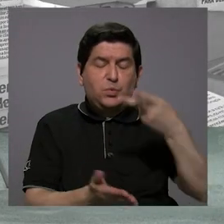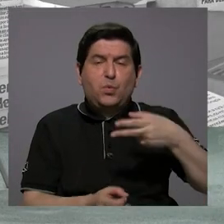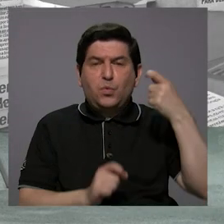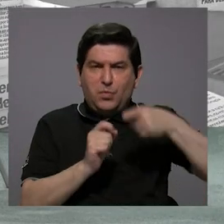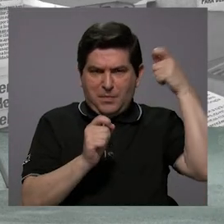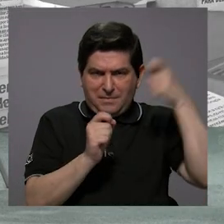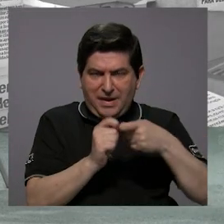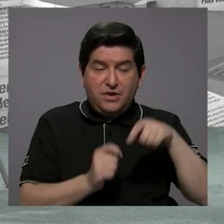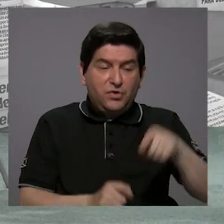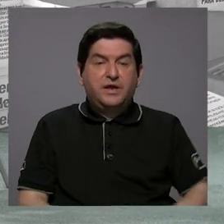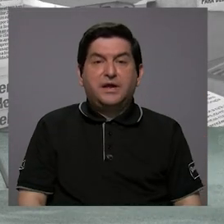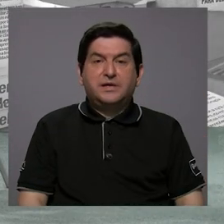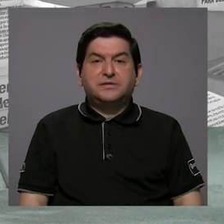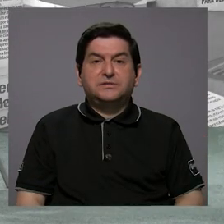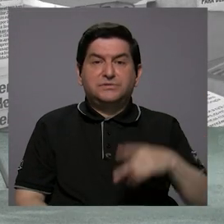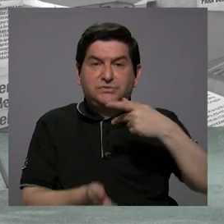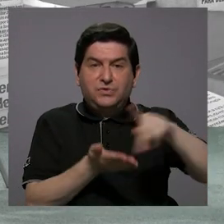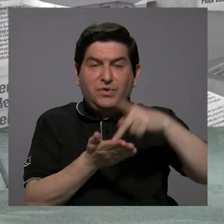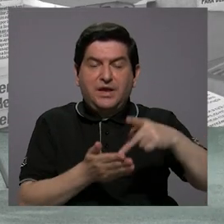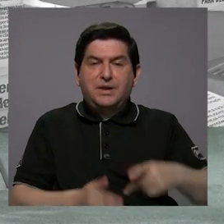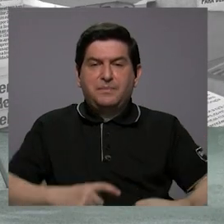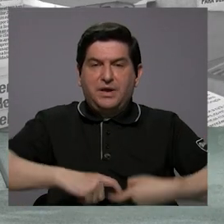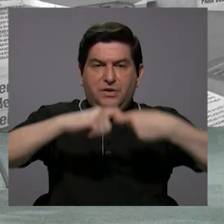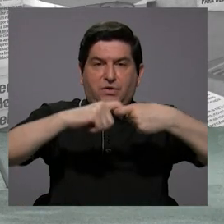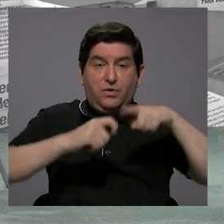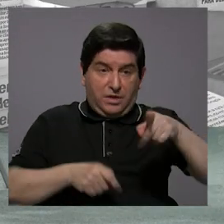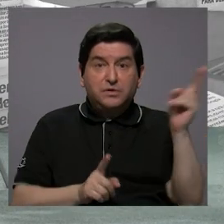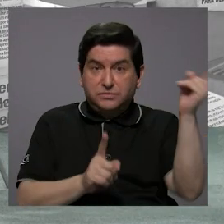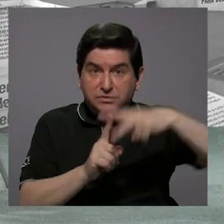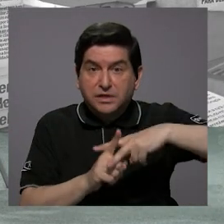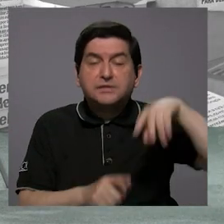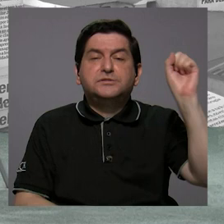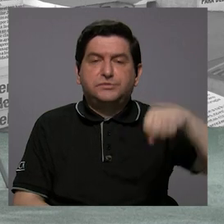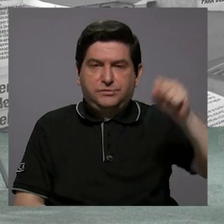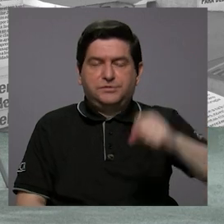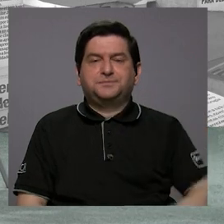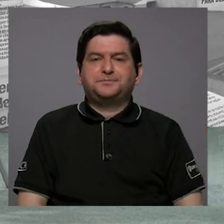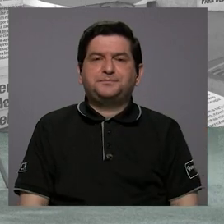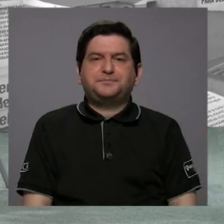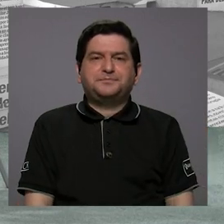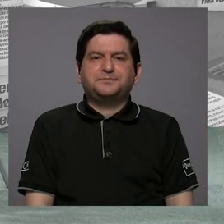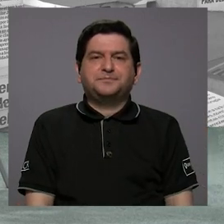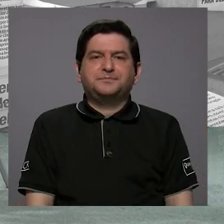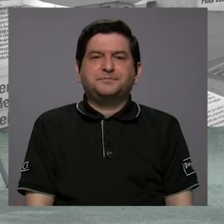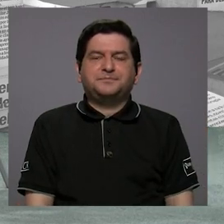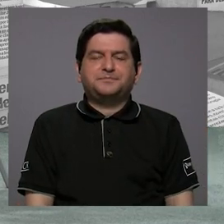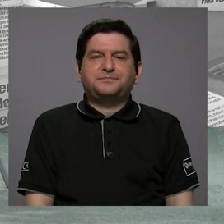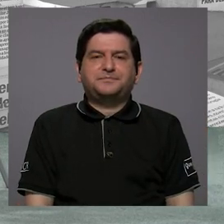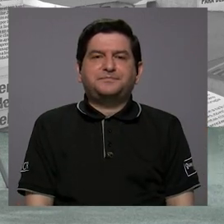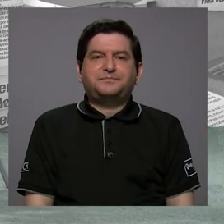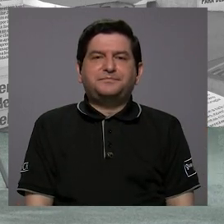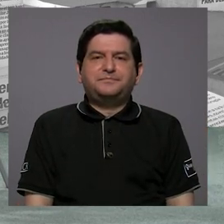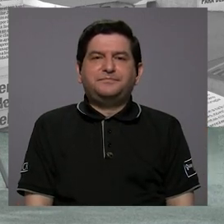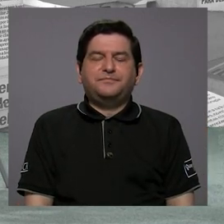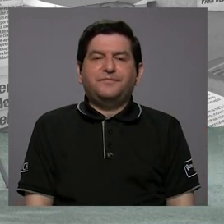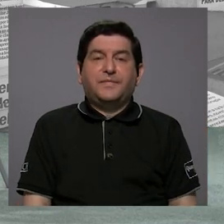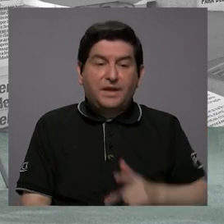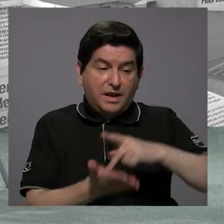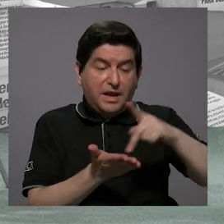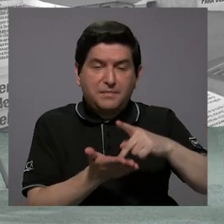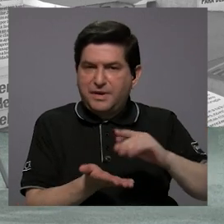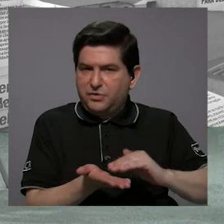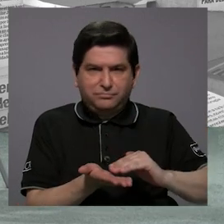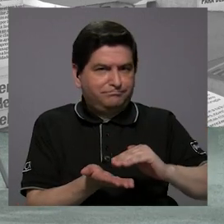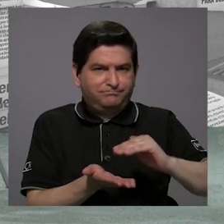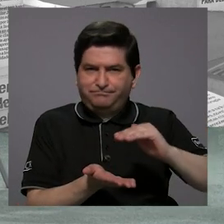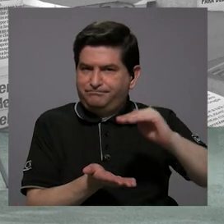Entonces, eso ha congelado los salarios de las personas. se les está aplicando eso. Exactamente, sí. Y además, pues desde que el salario no